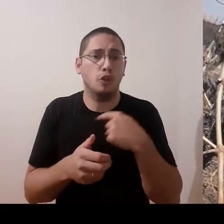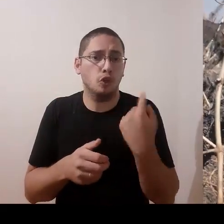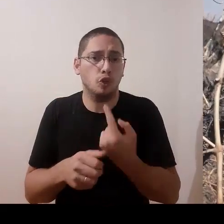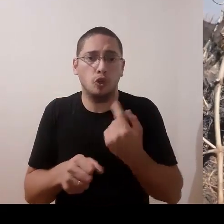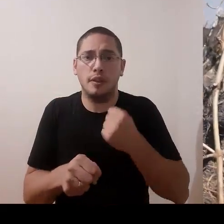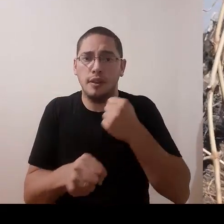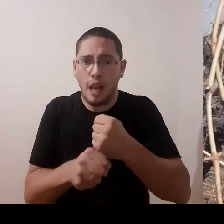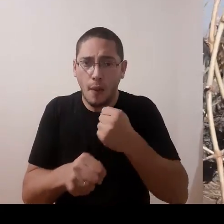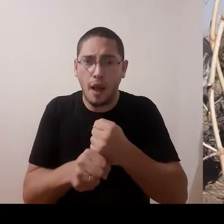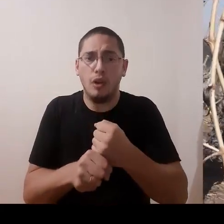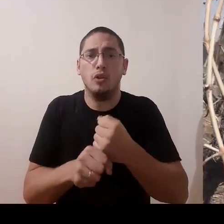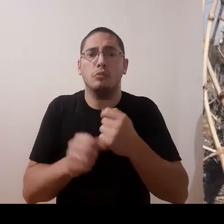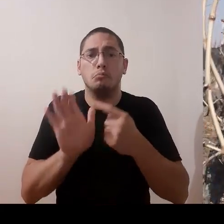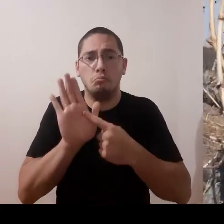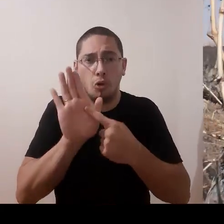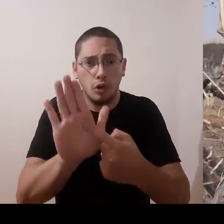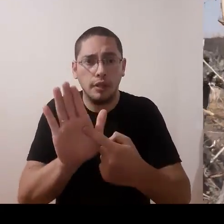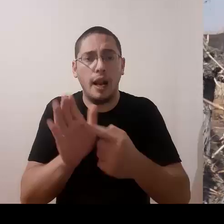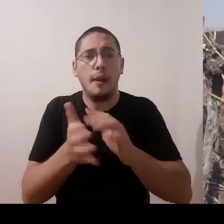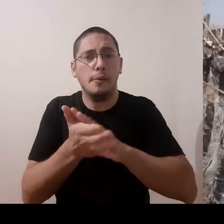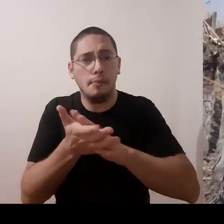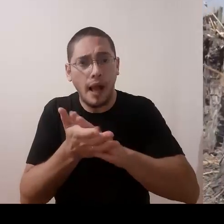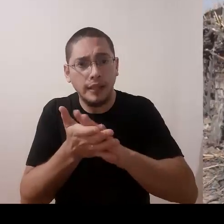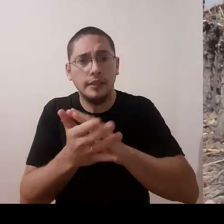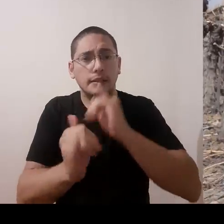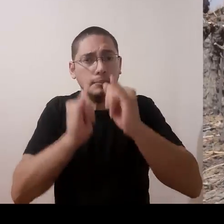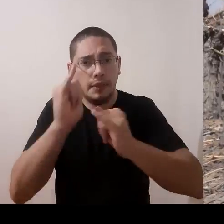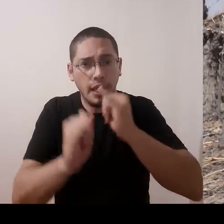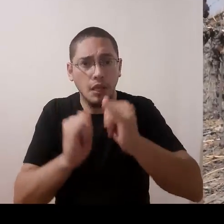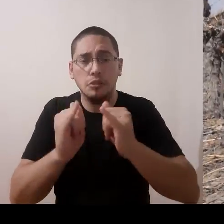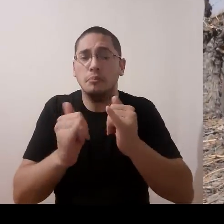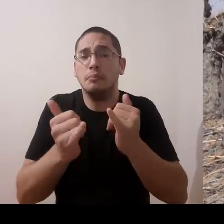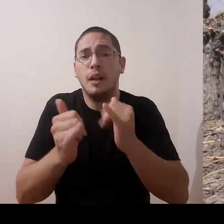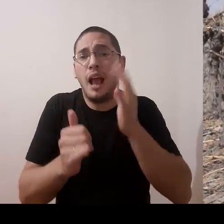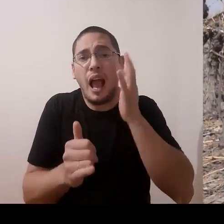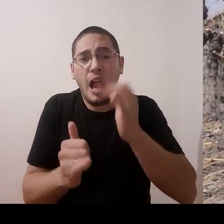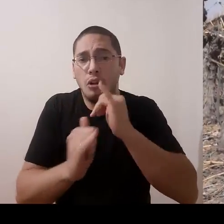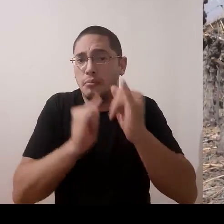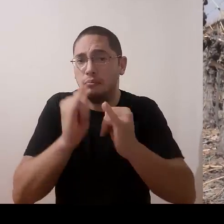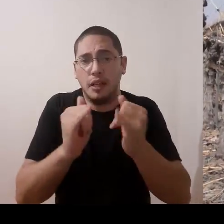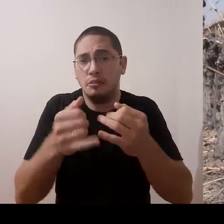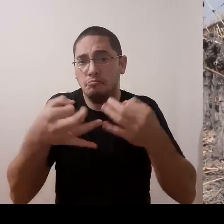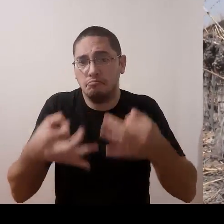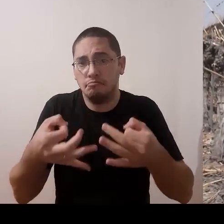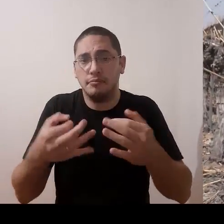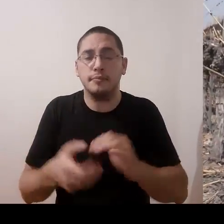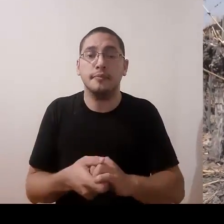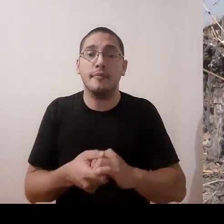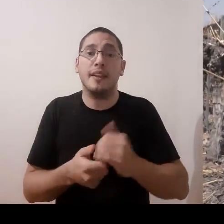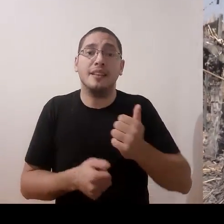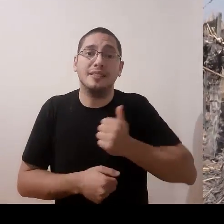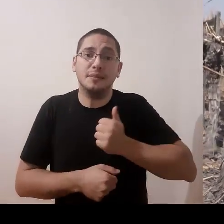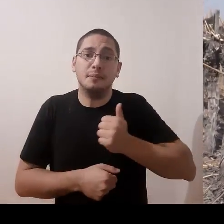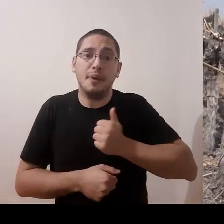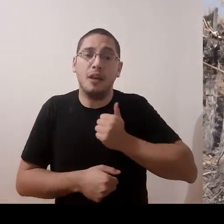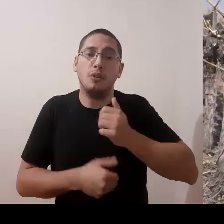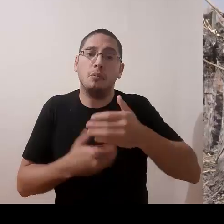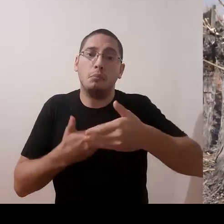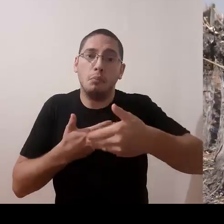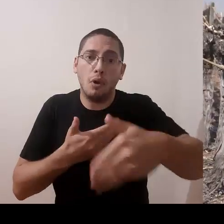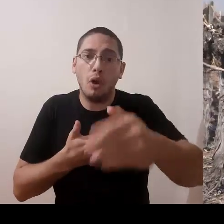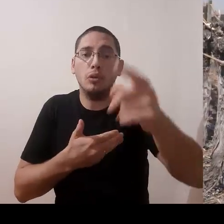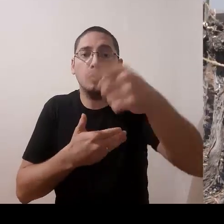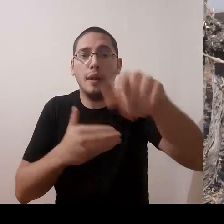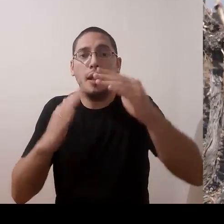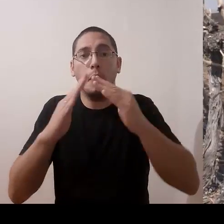trabajo que hacemos, con una explicación básica, pero explicación al fin. Y espero pronto verlos